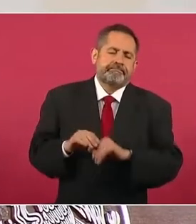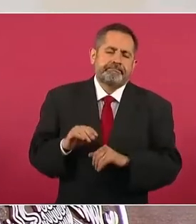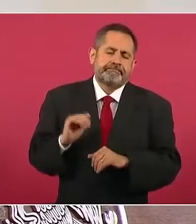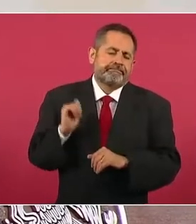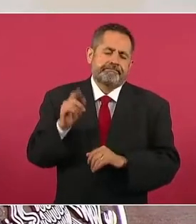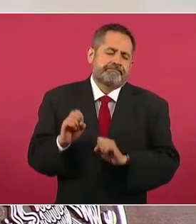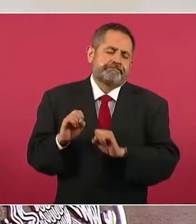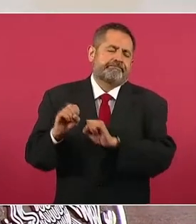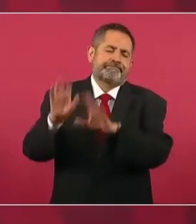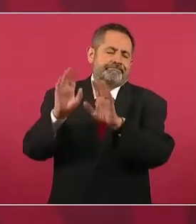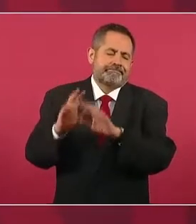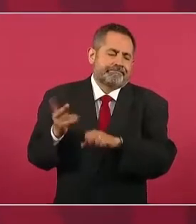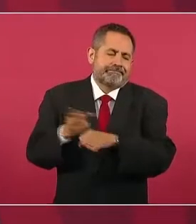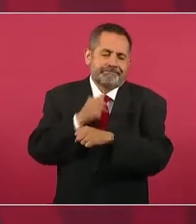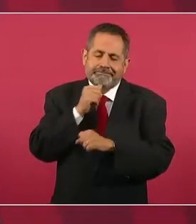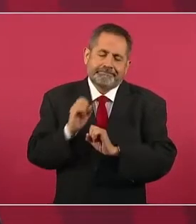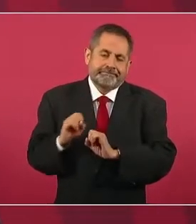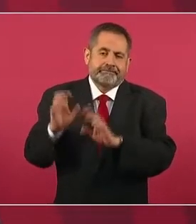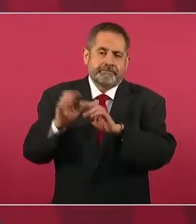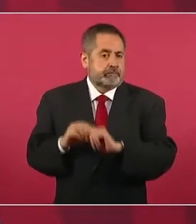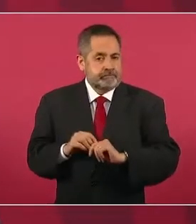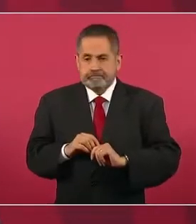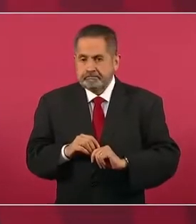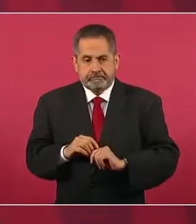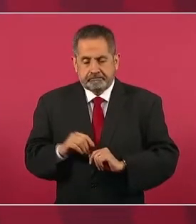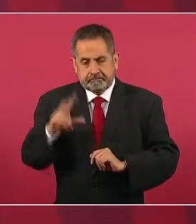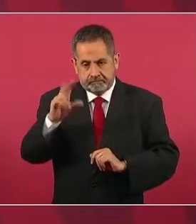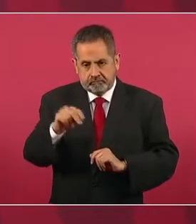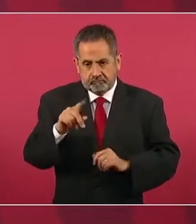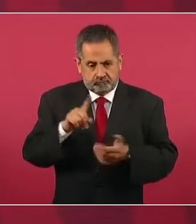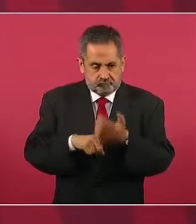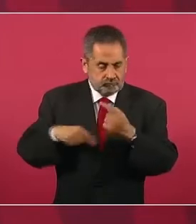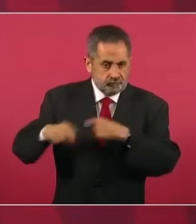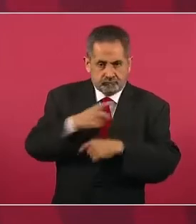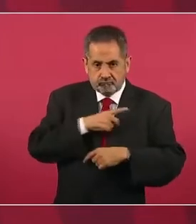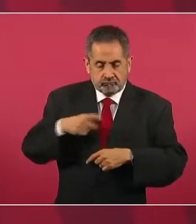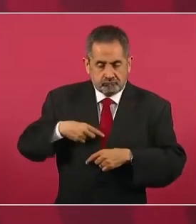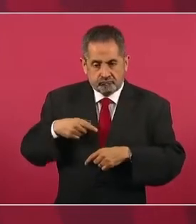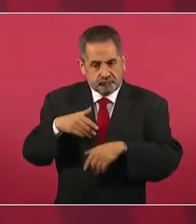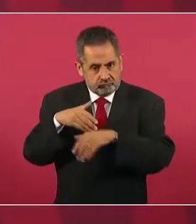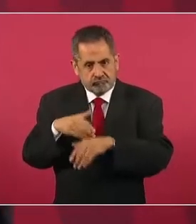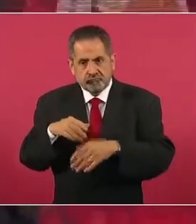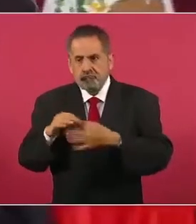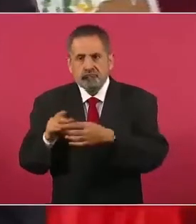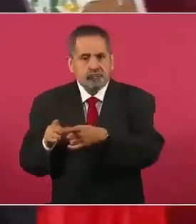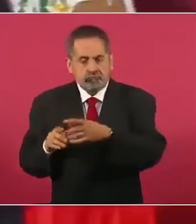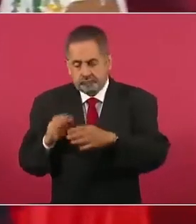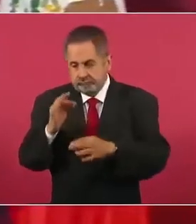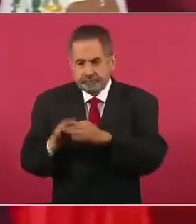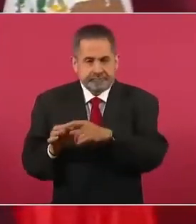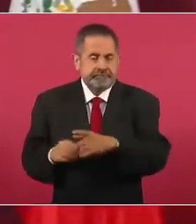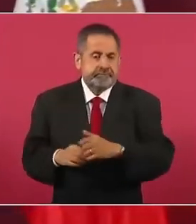que actúe al margen y por encima